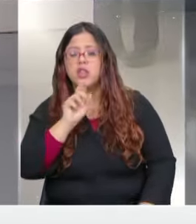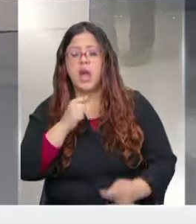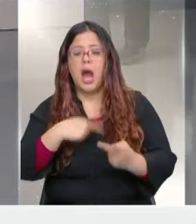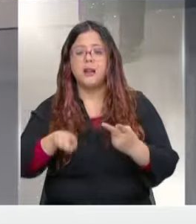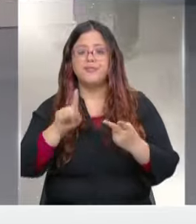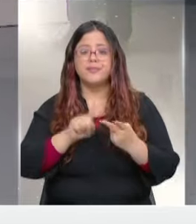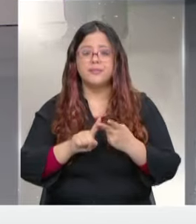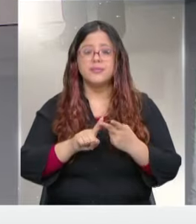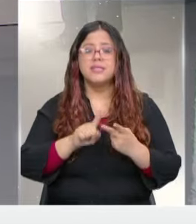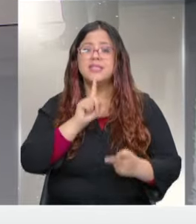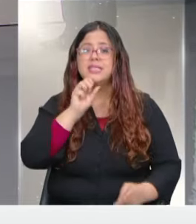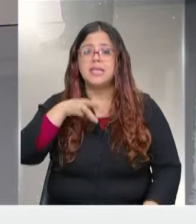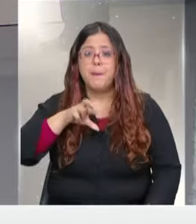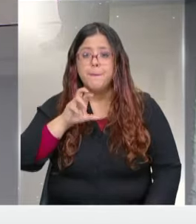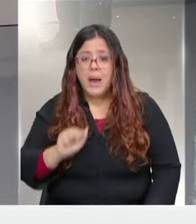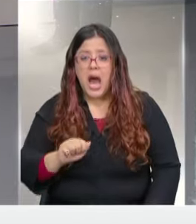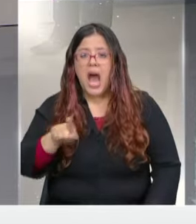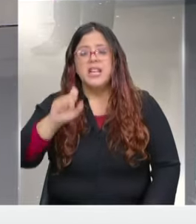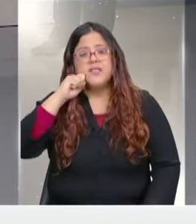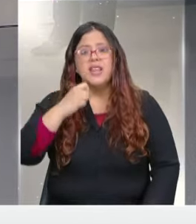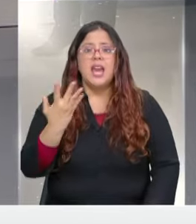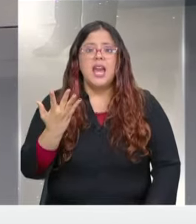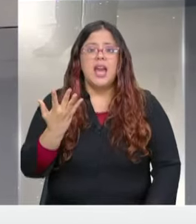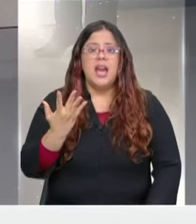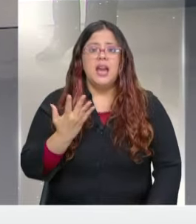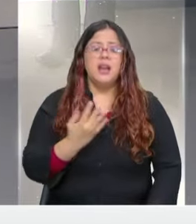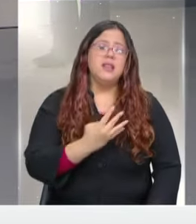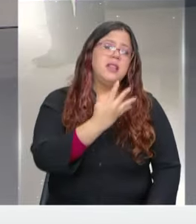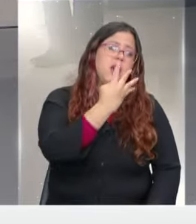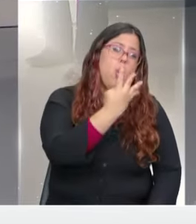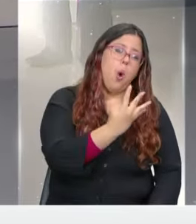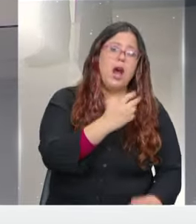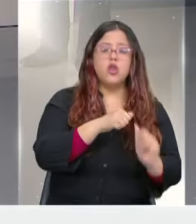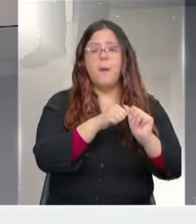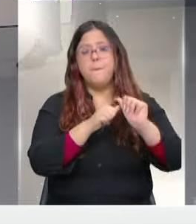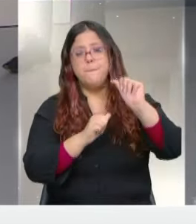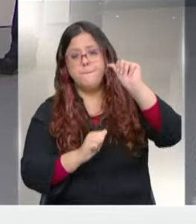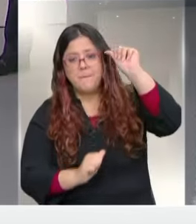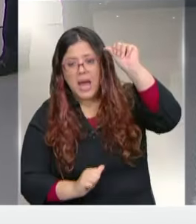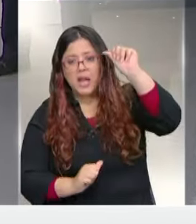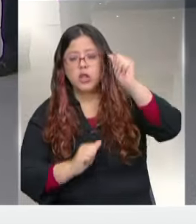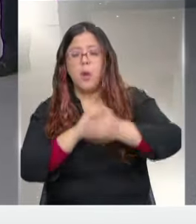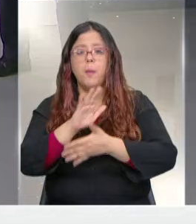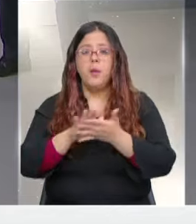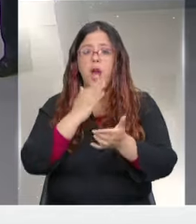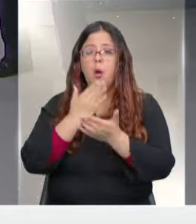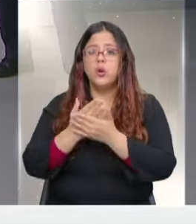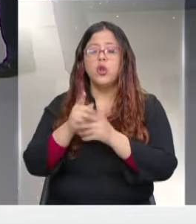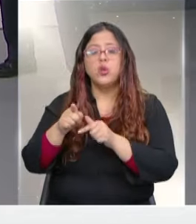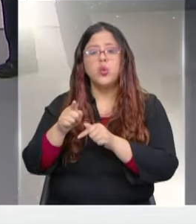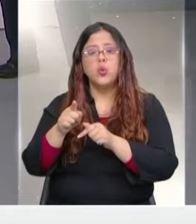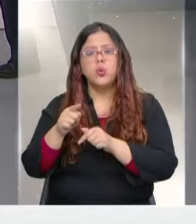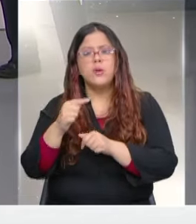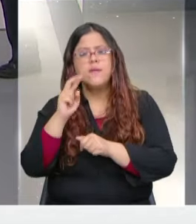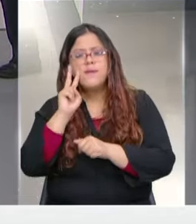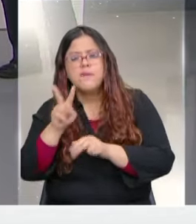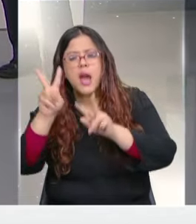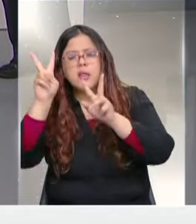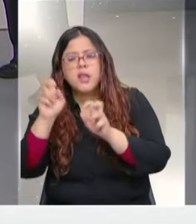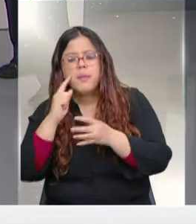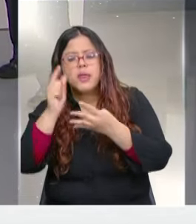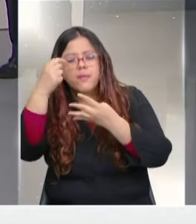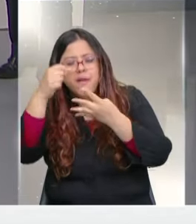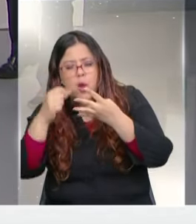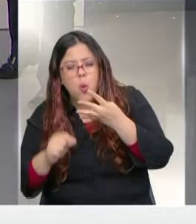4 metros. Se ha hablado de 12 a 15 pies. Para que usted haga la relación, cuando escuche las unidades de medida desde los Estados